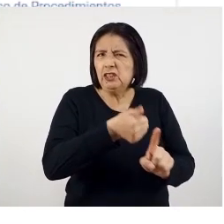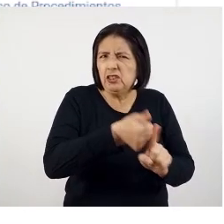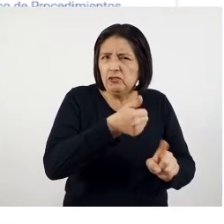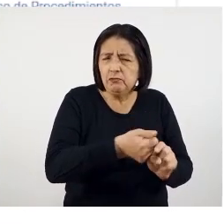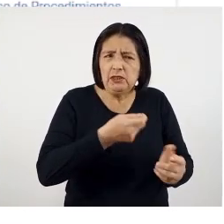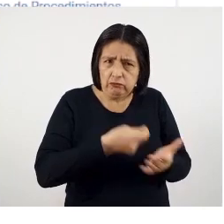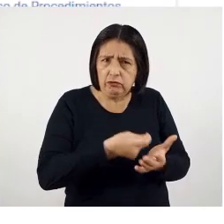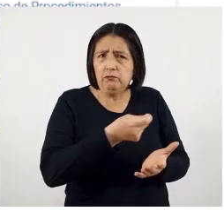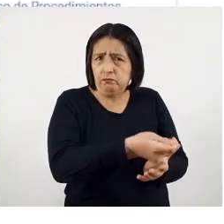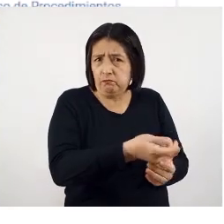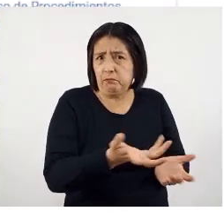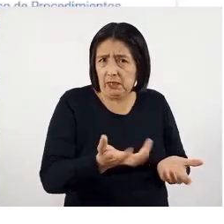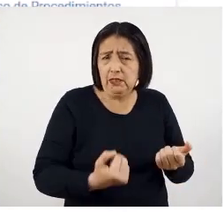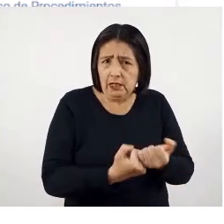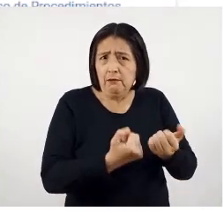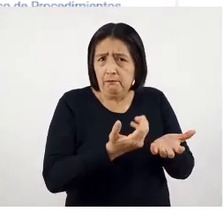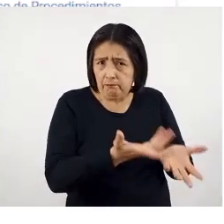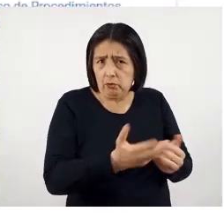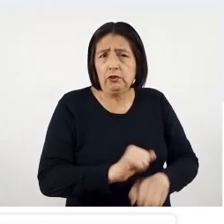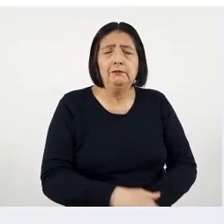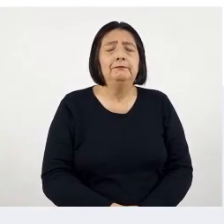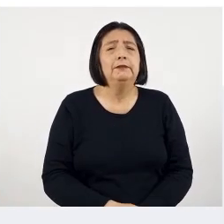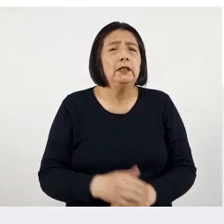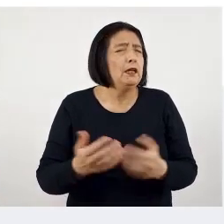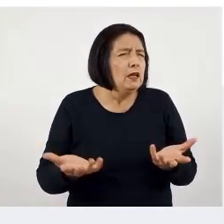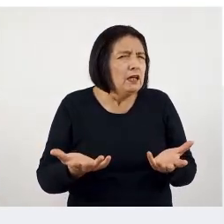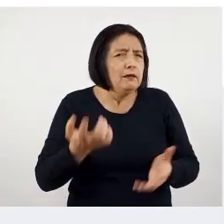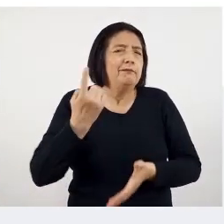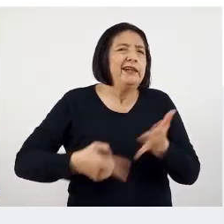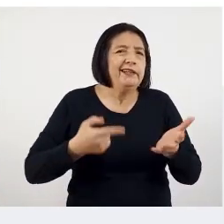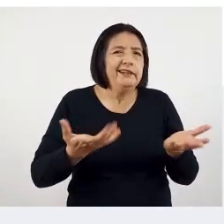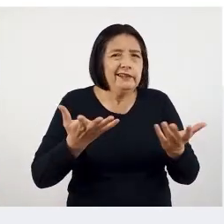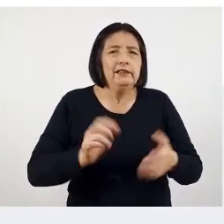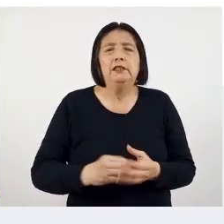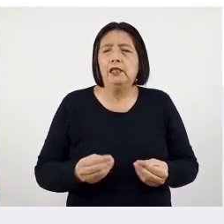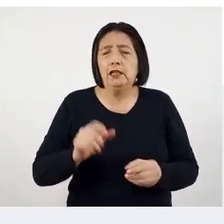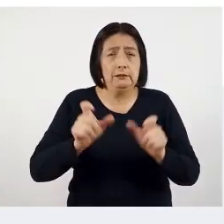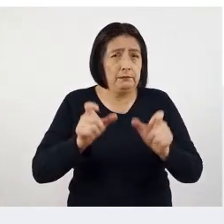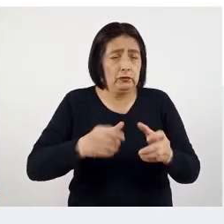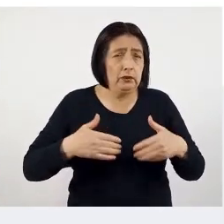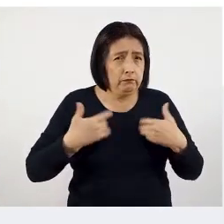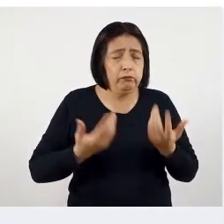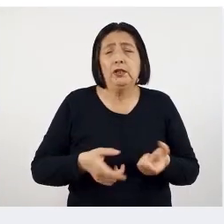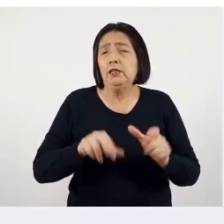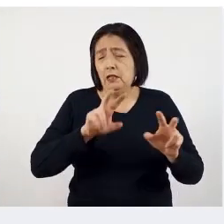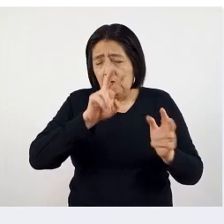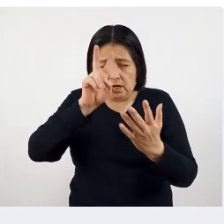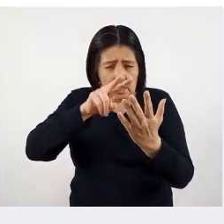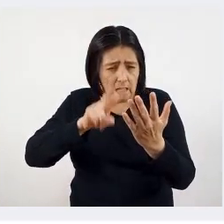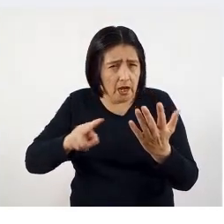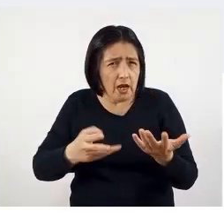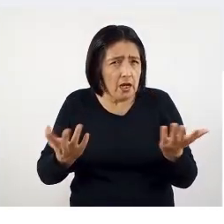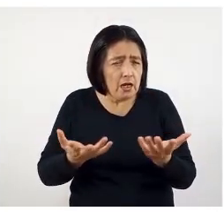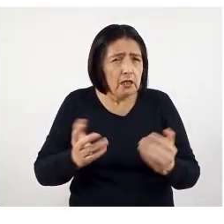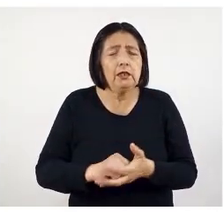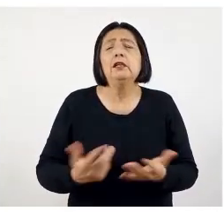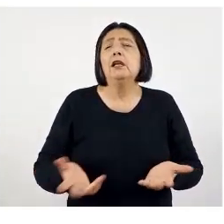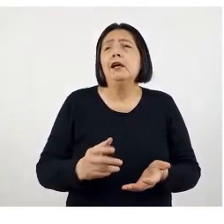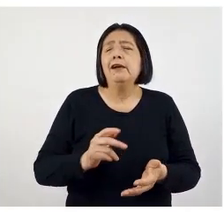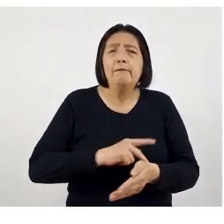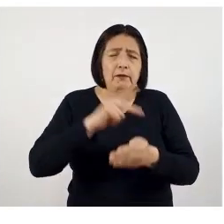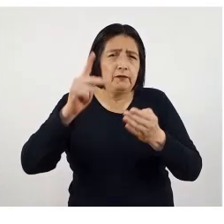financiadas y oficiadas por nuestra institución, para que estén a disposición de la comunidad académica,